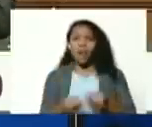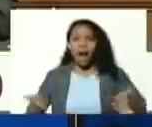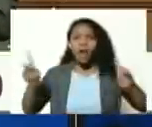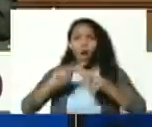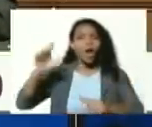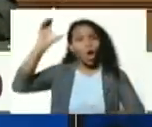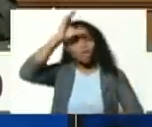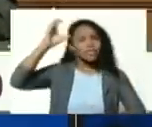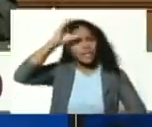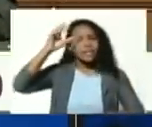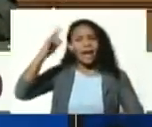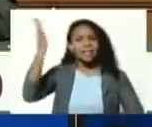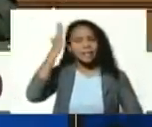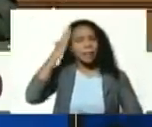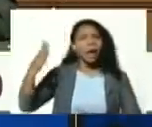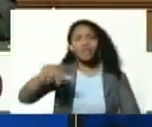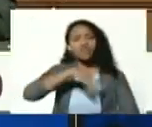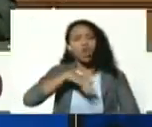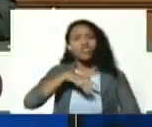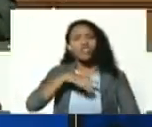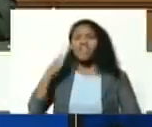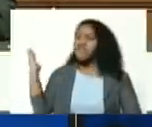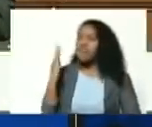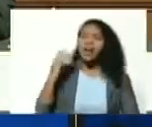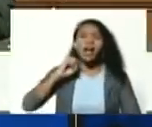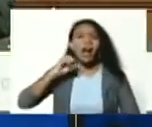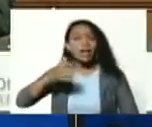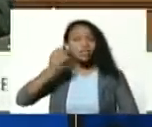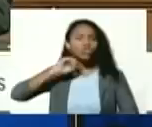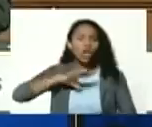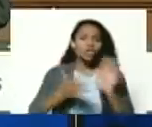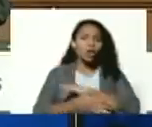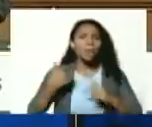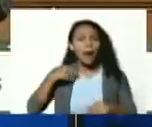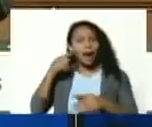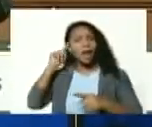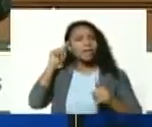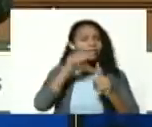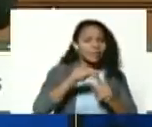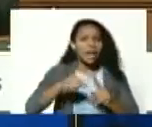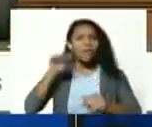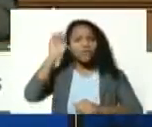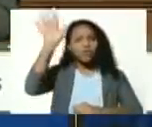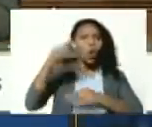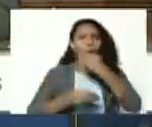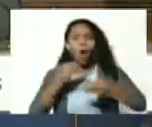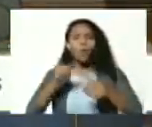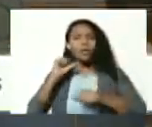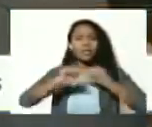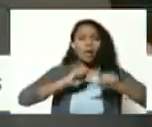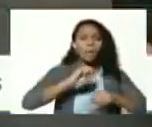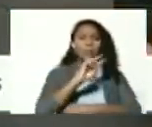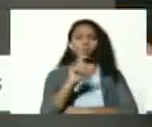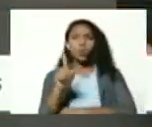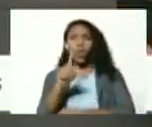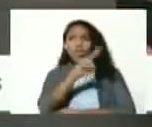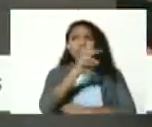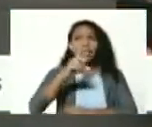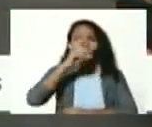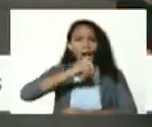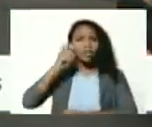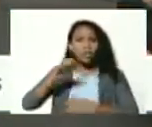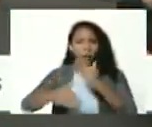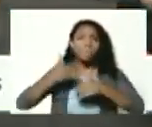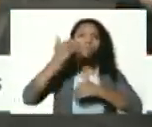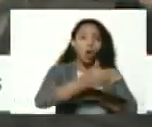conciencia que sepa de donde viene para definir su rumbo hacia donde va en el siglo XXI 200 años